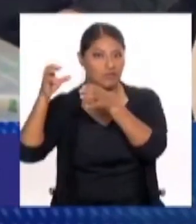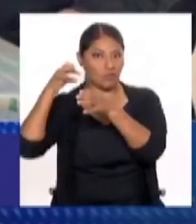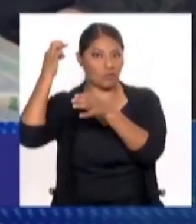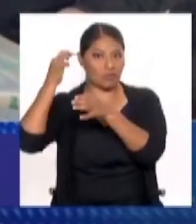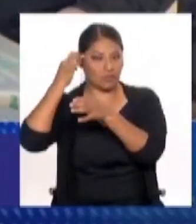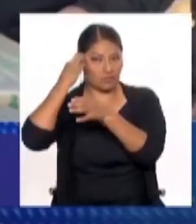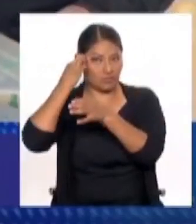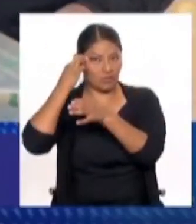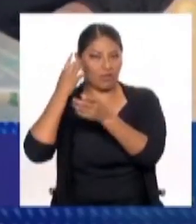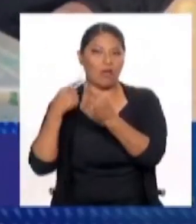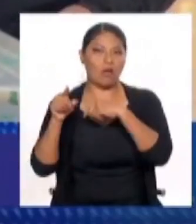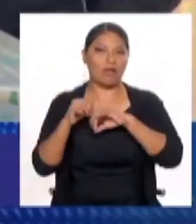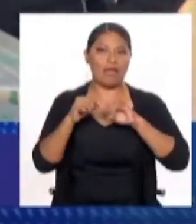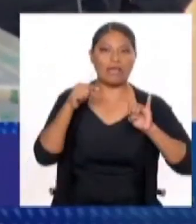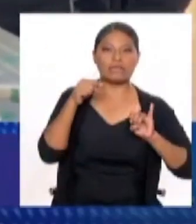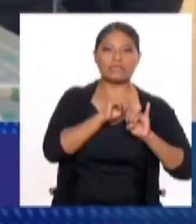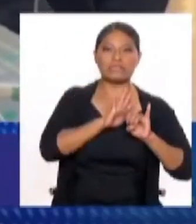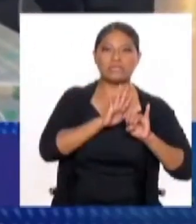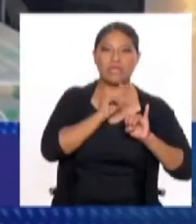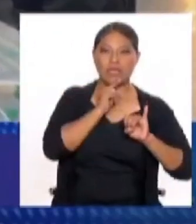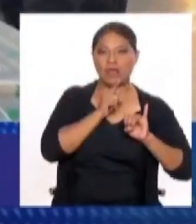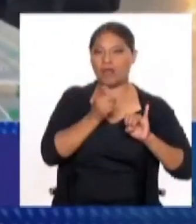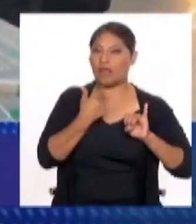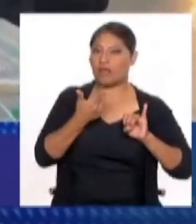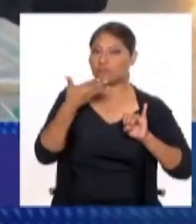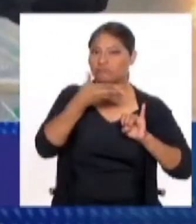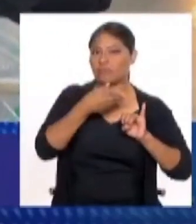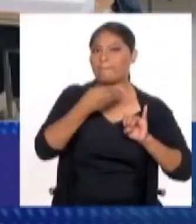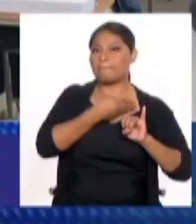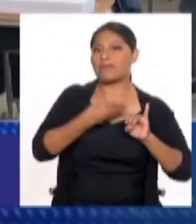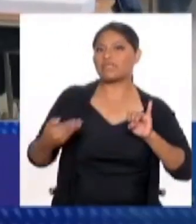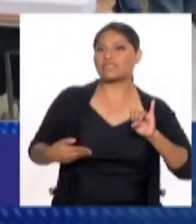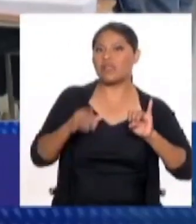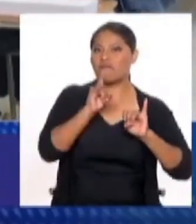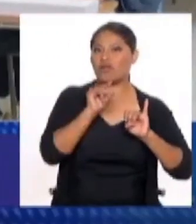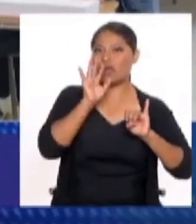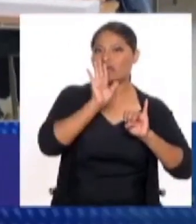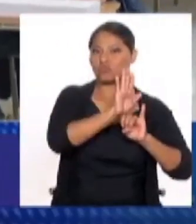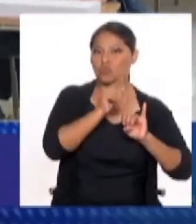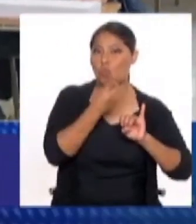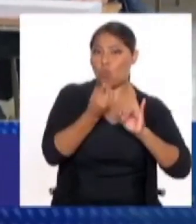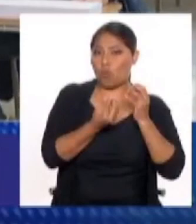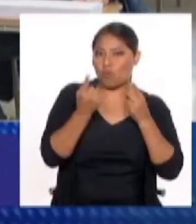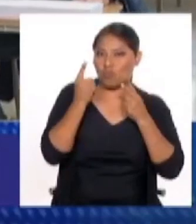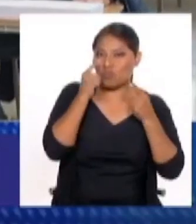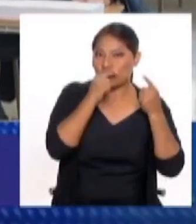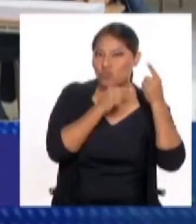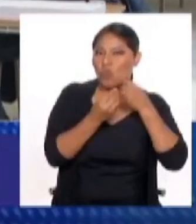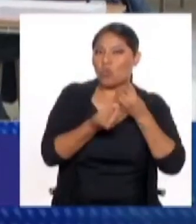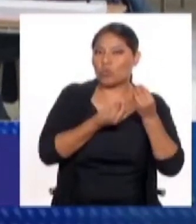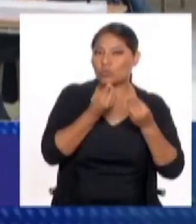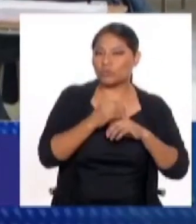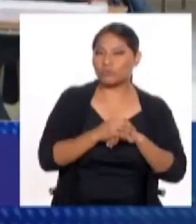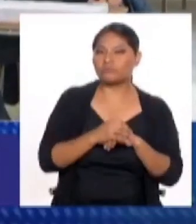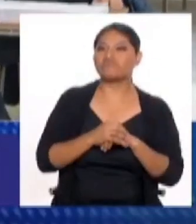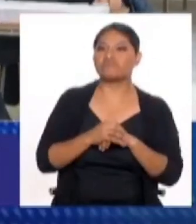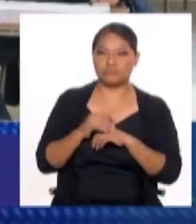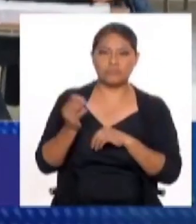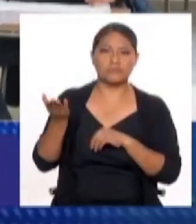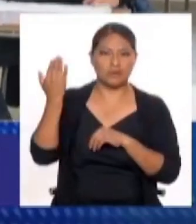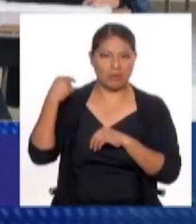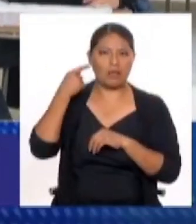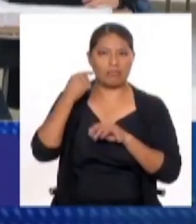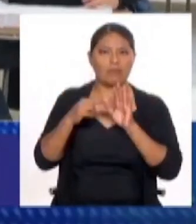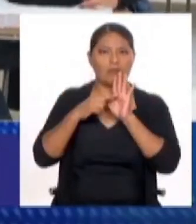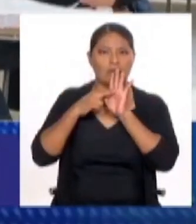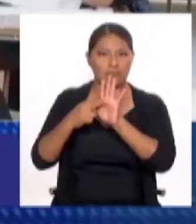parte de la izquierda en Chile y del presidente Boric? La verdad es que hay una reflexión que viene ya desde la primera derrota